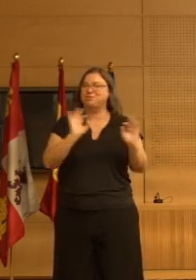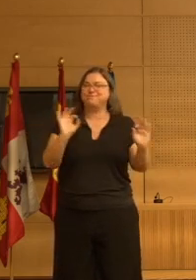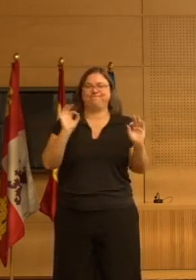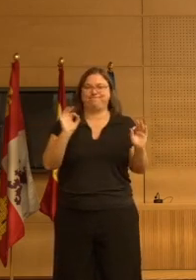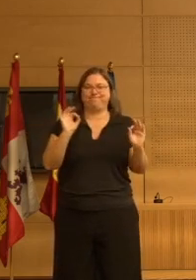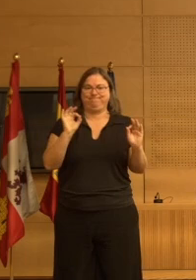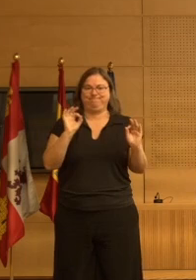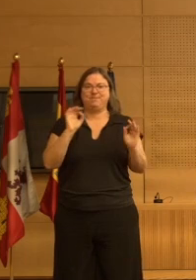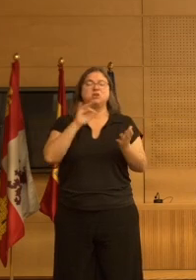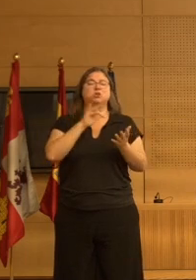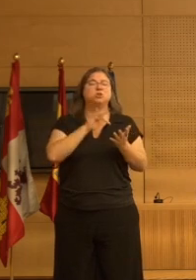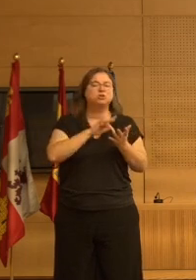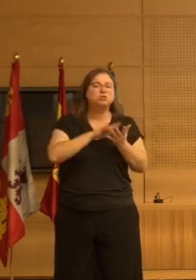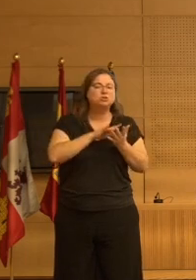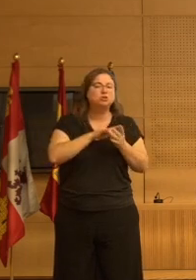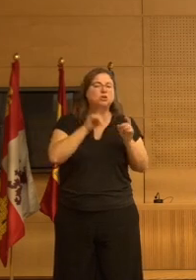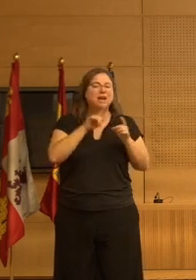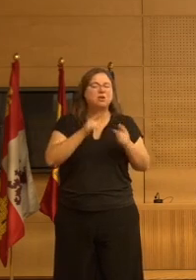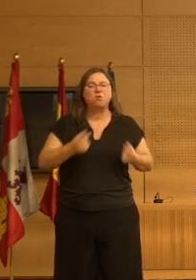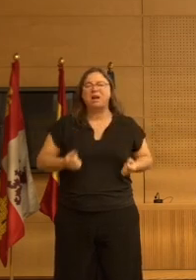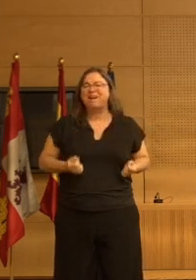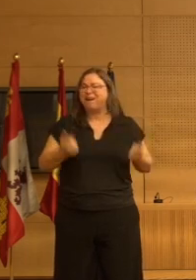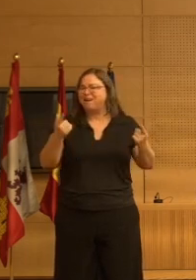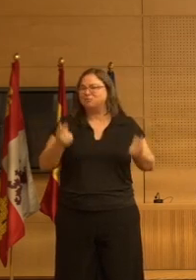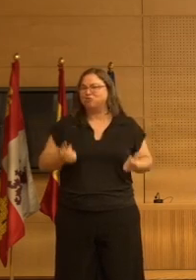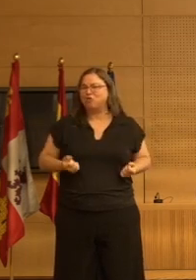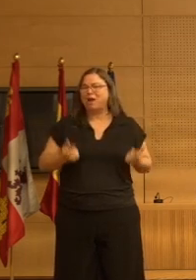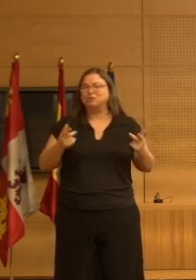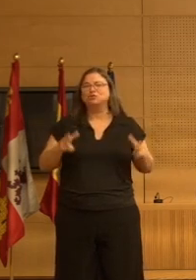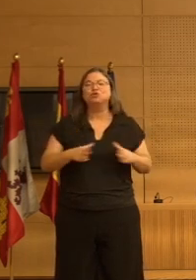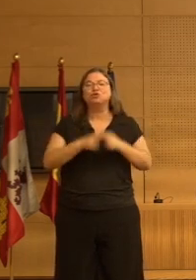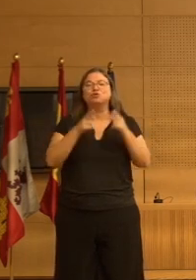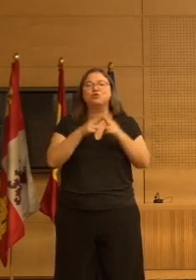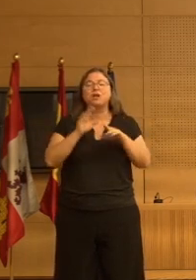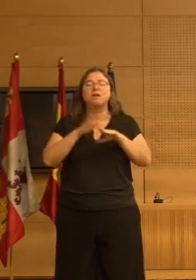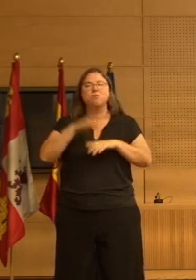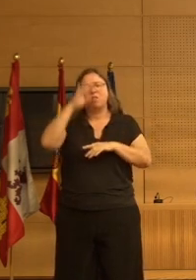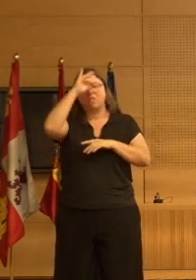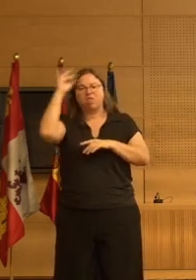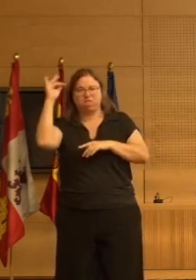y disparan indudablemente el coste social de las demencias.